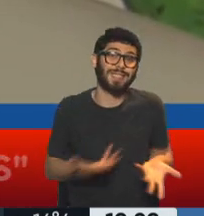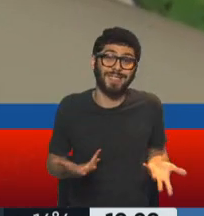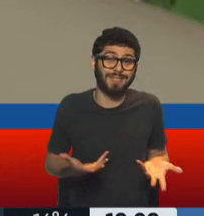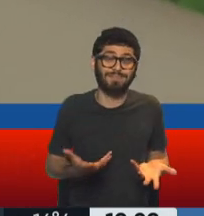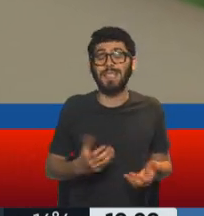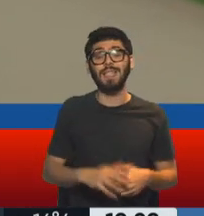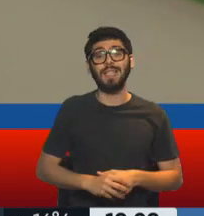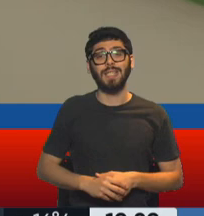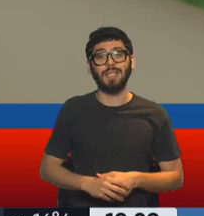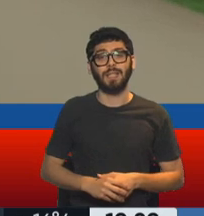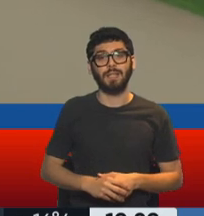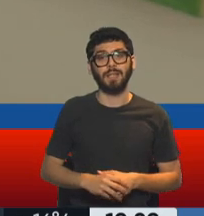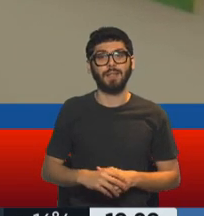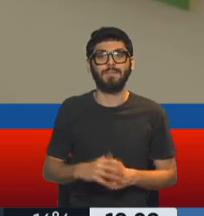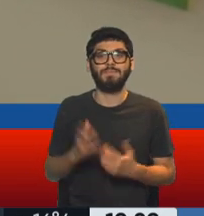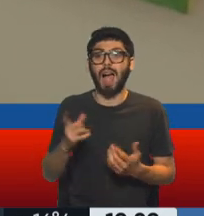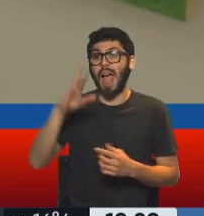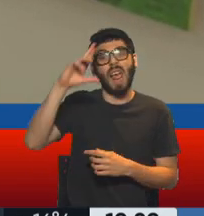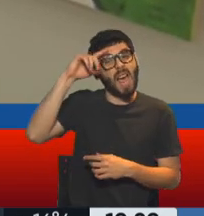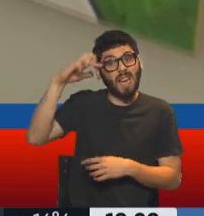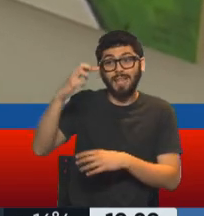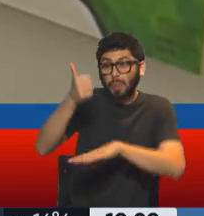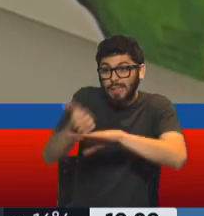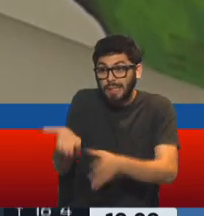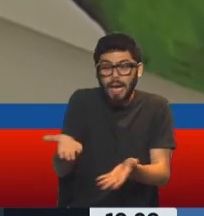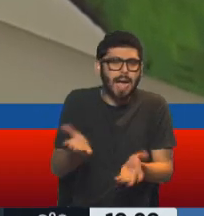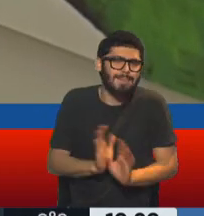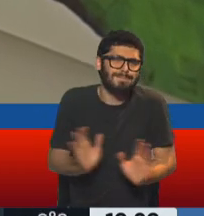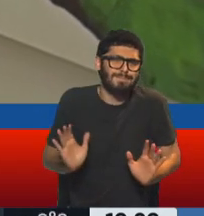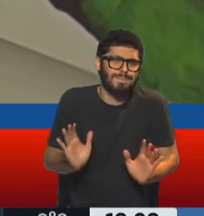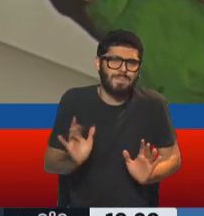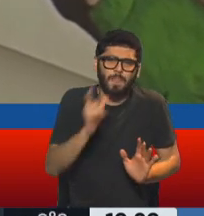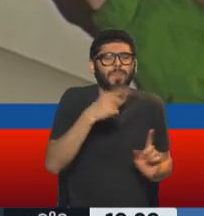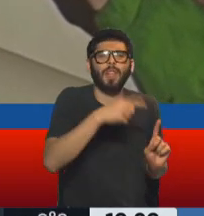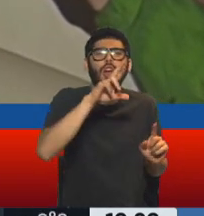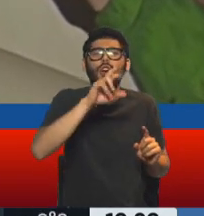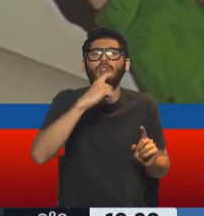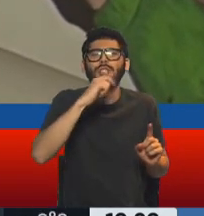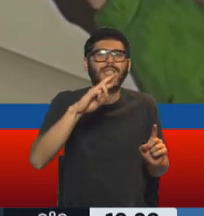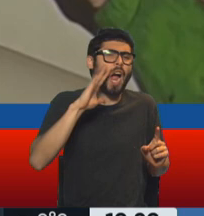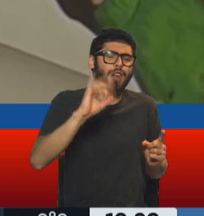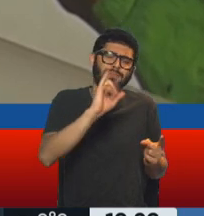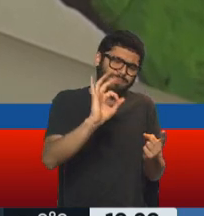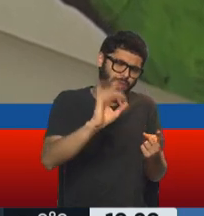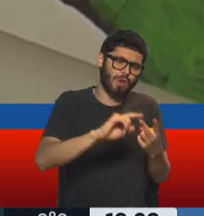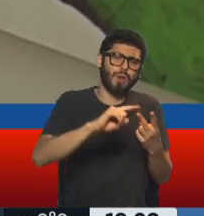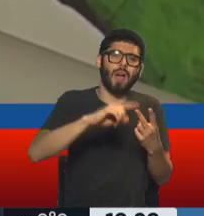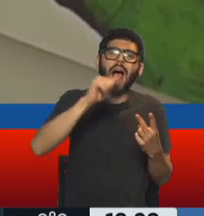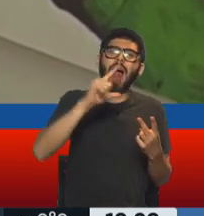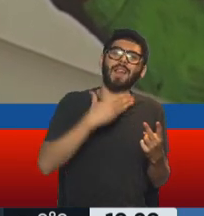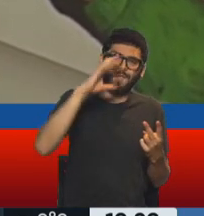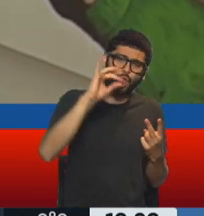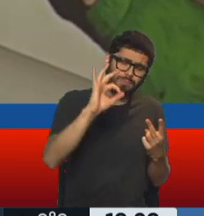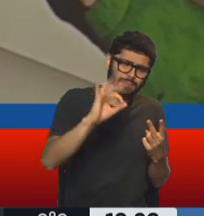Y además está Rep acá, o sea, no hay mucho para... Rosario dijo todo, Alejandro dijo todo, Mariana dijo todo,